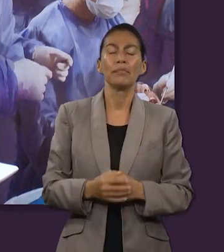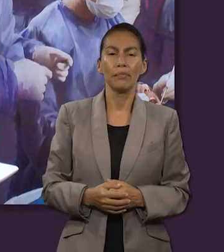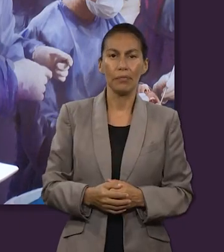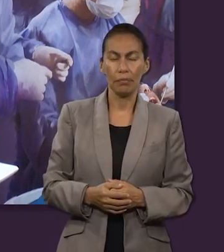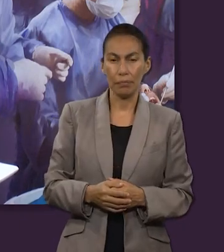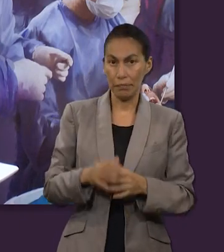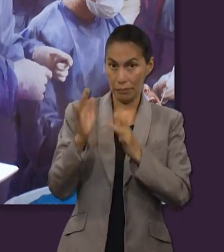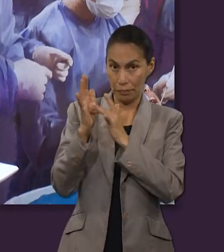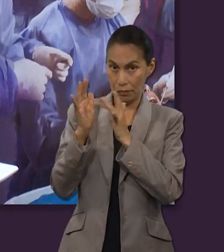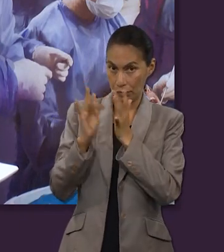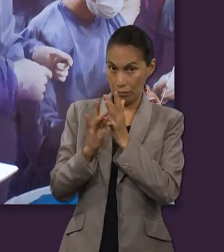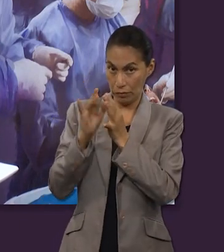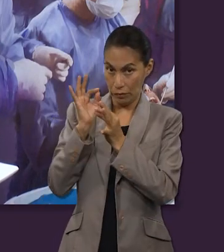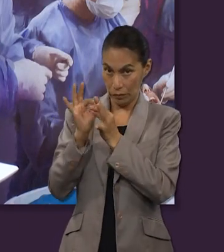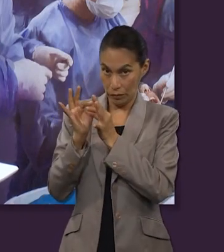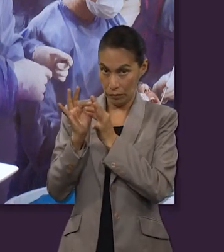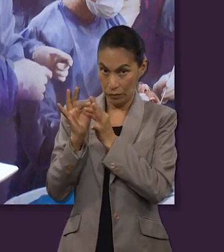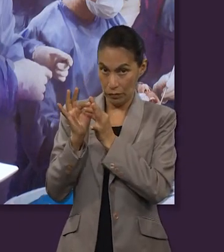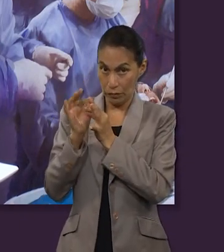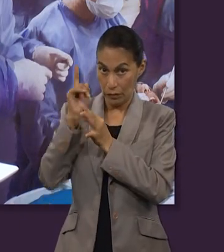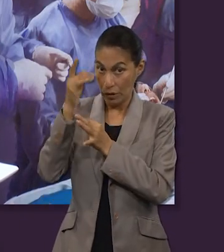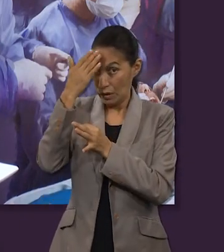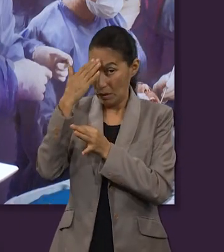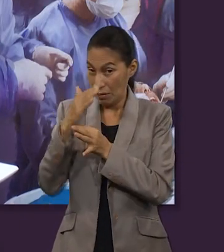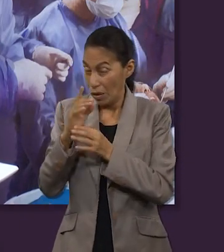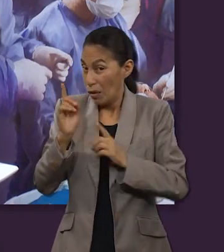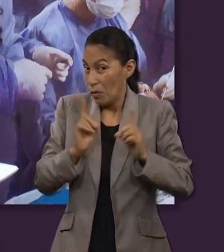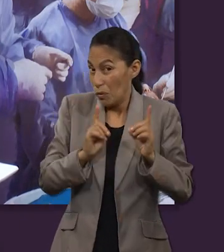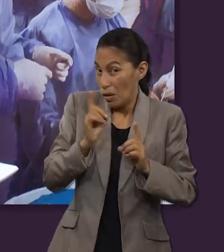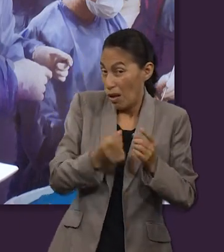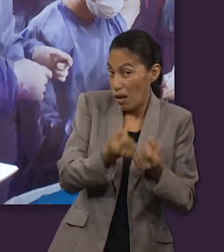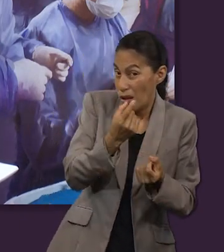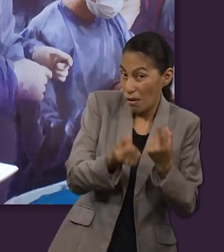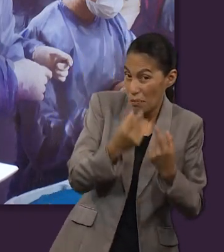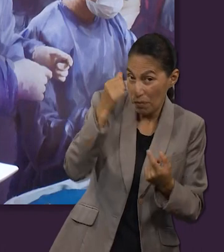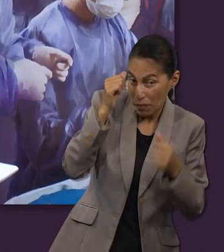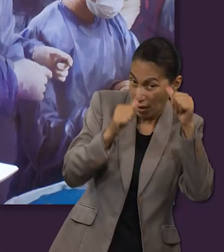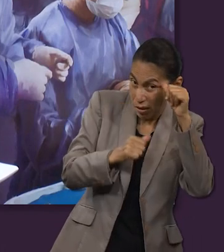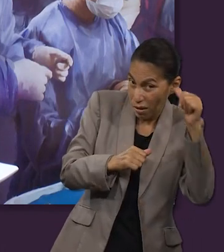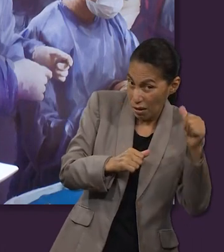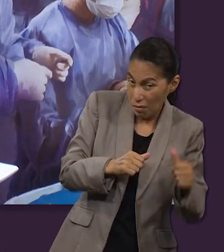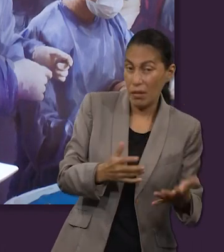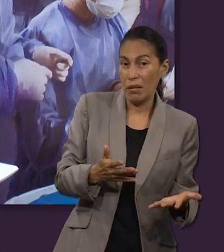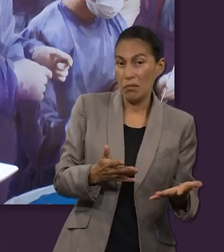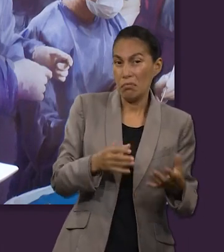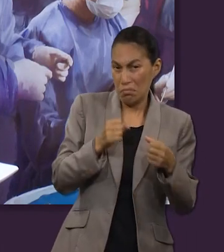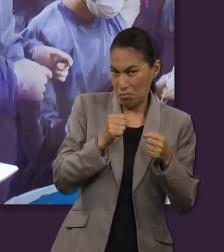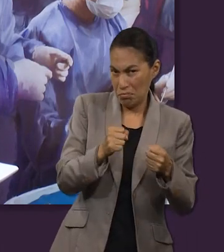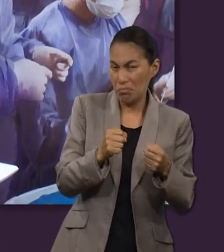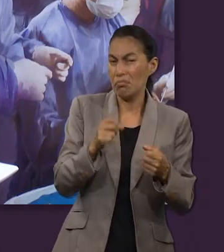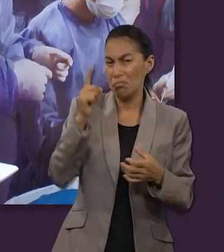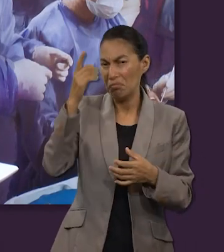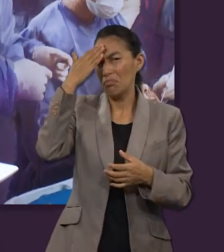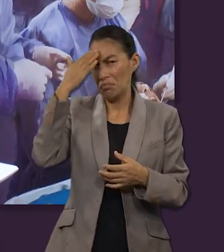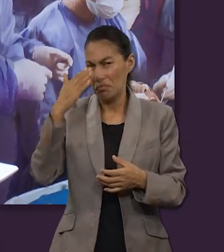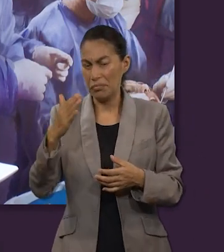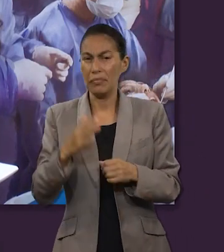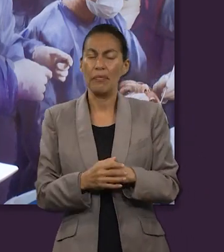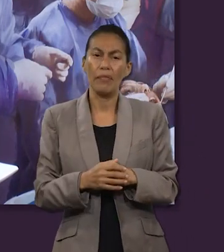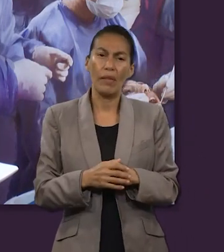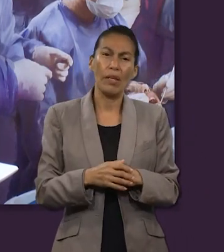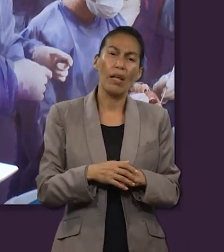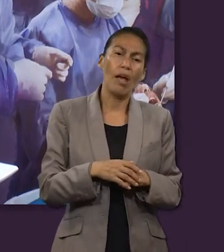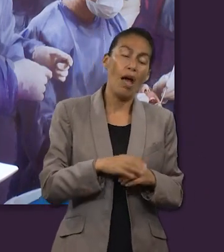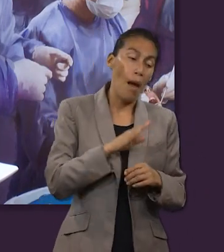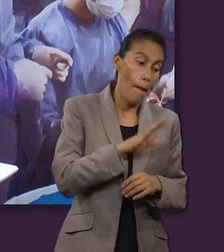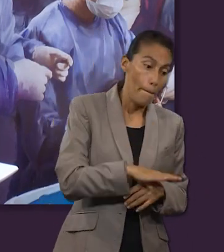casi que listo, preparado, su tiempo aquí en la tierra, era una vida hacia la muerte. Pero